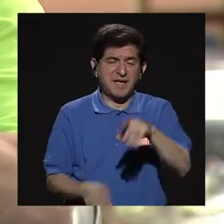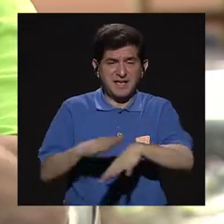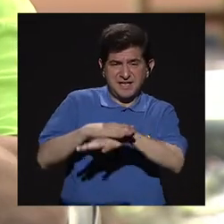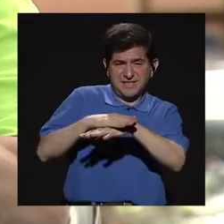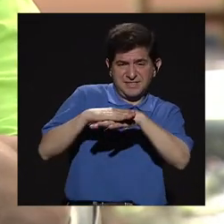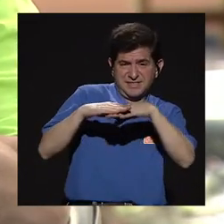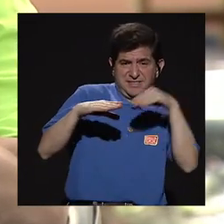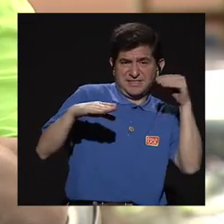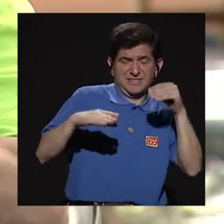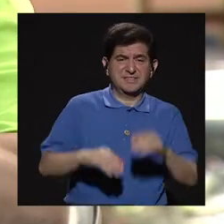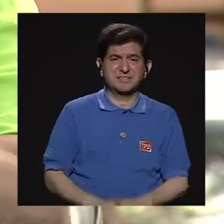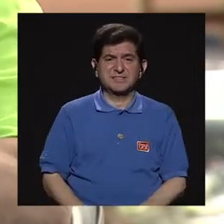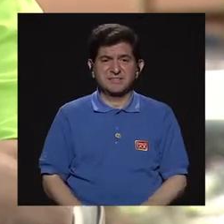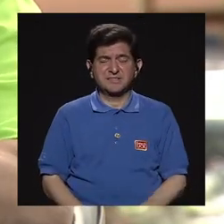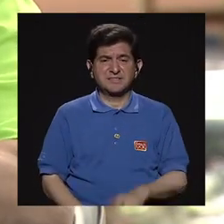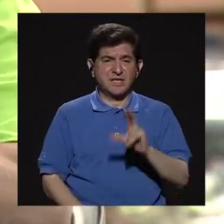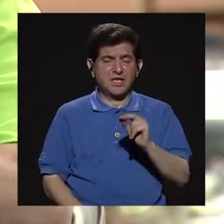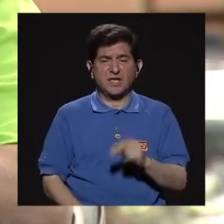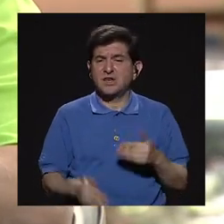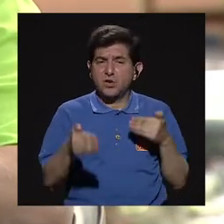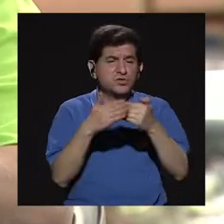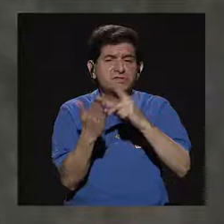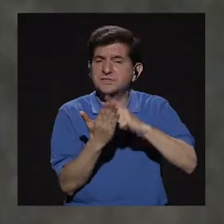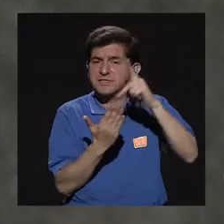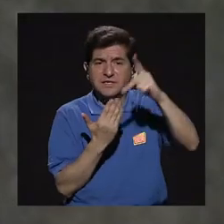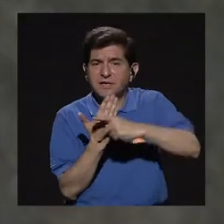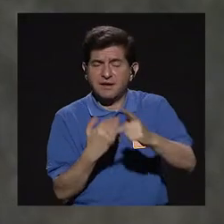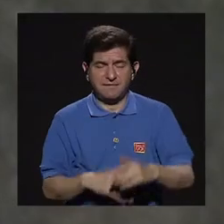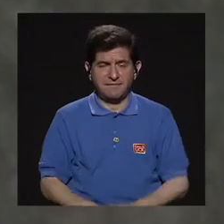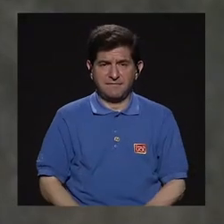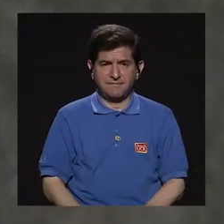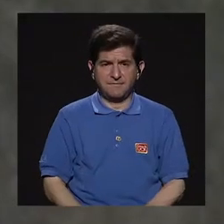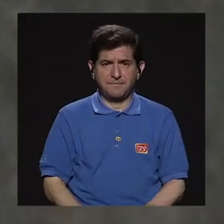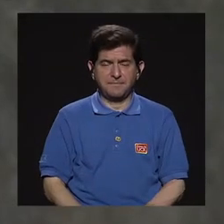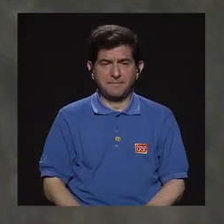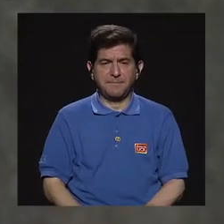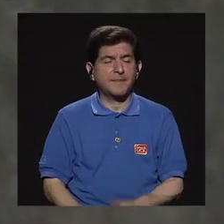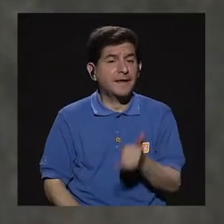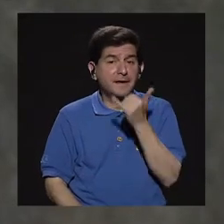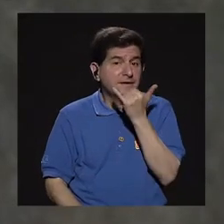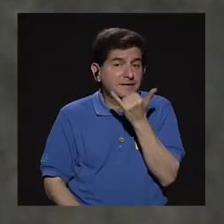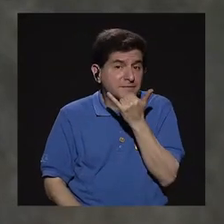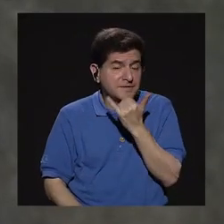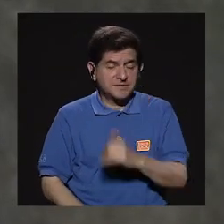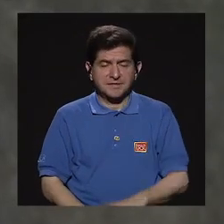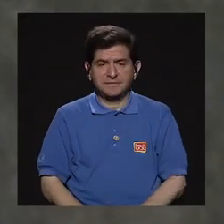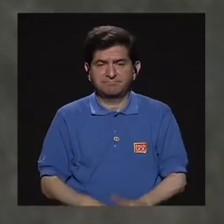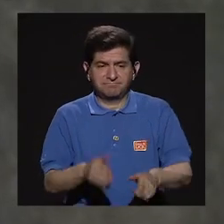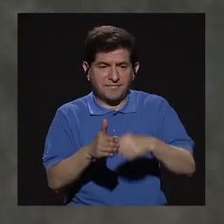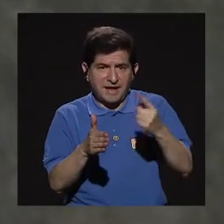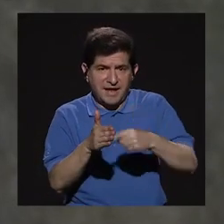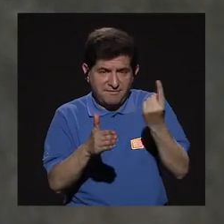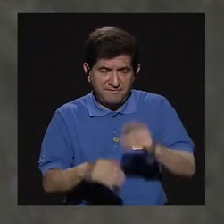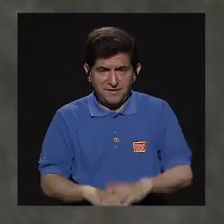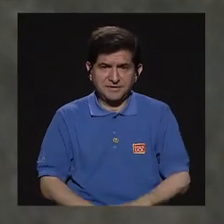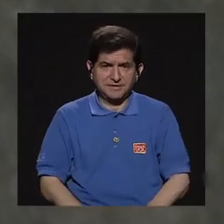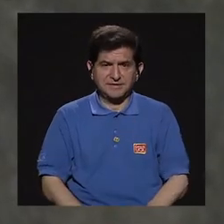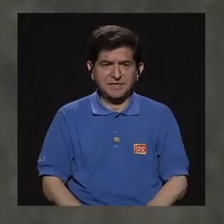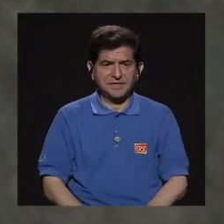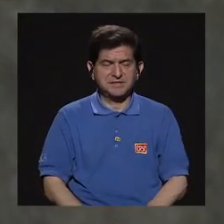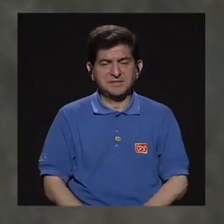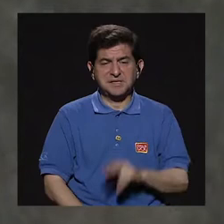excluyen de este tipo de problemas? Bueno, aquí, ¿qué pasa? Muchas veces o en algunas ocasiones